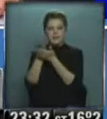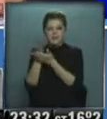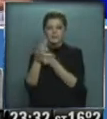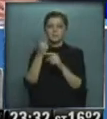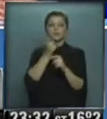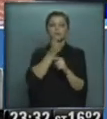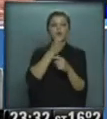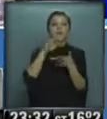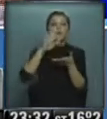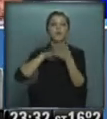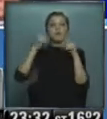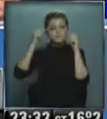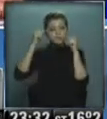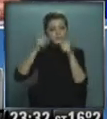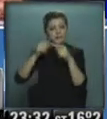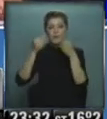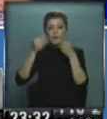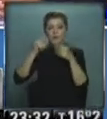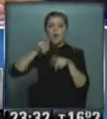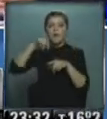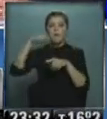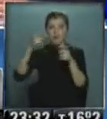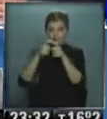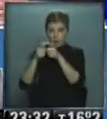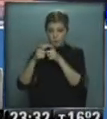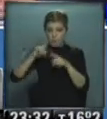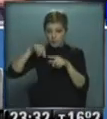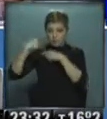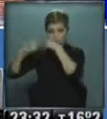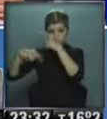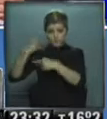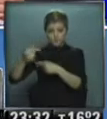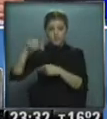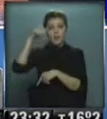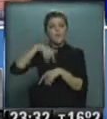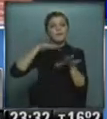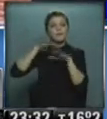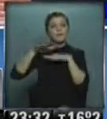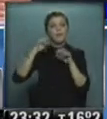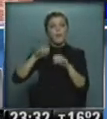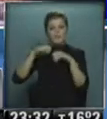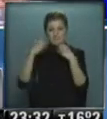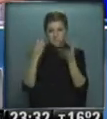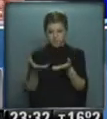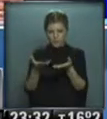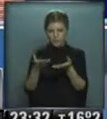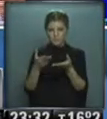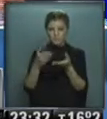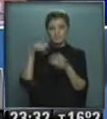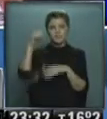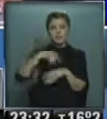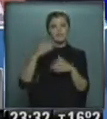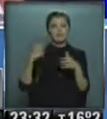compromiso de hacer nuevas reuniones multisectoriales a partir de ahora, darle más formalidad a esto darle un marco de